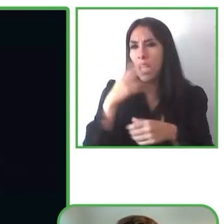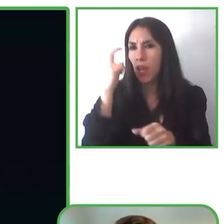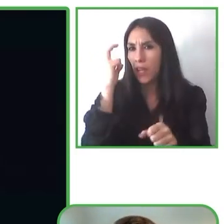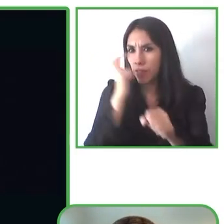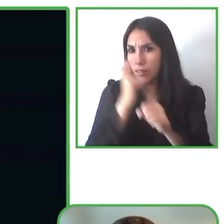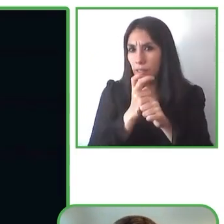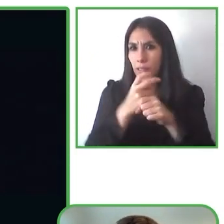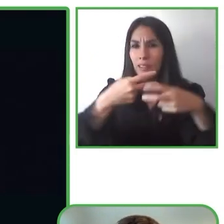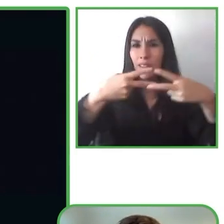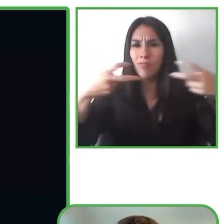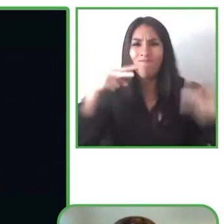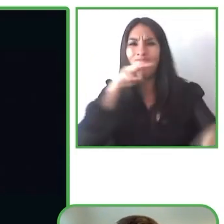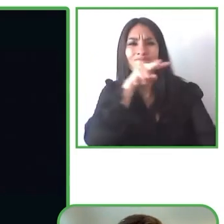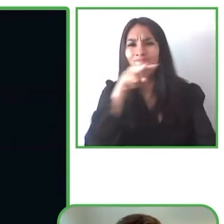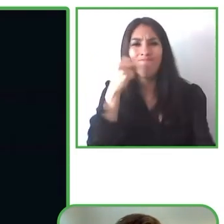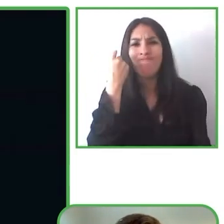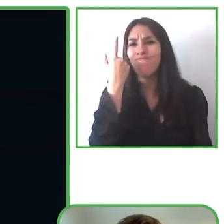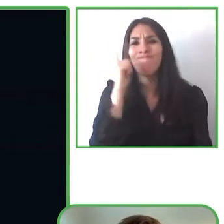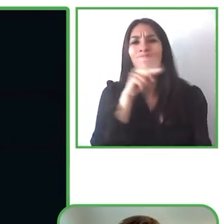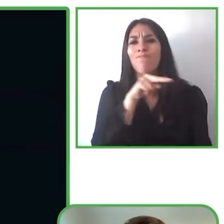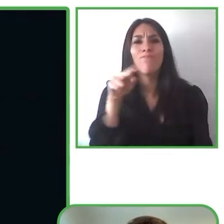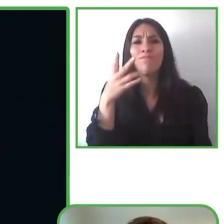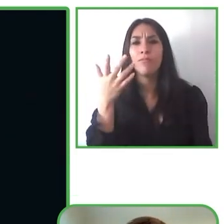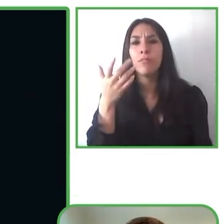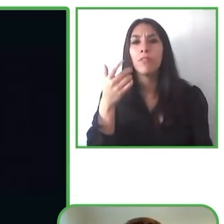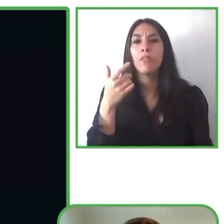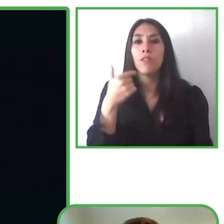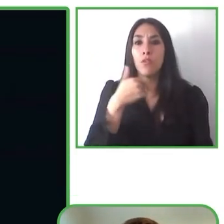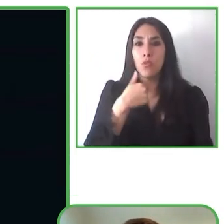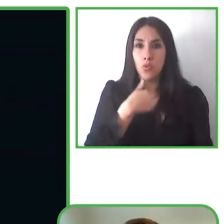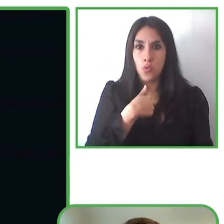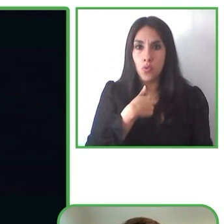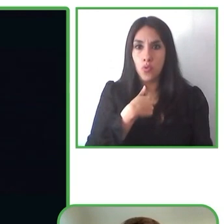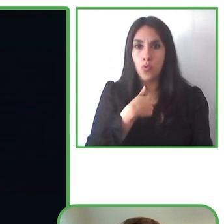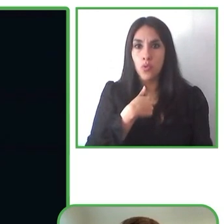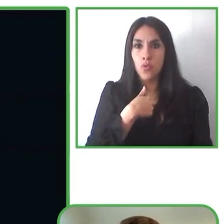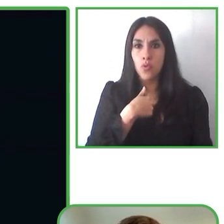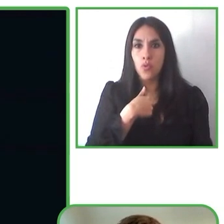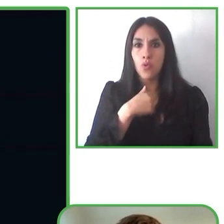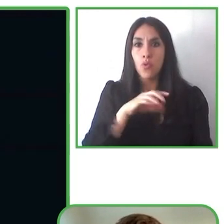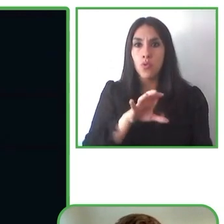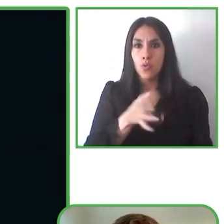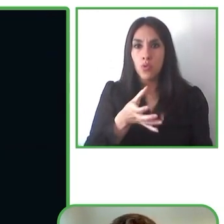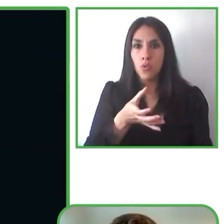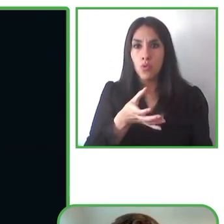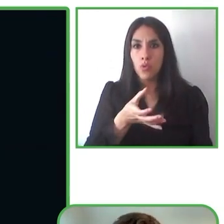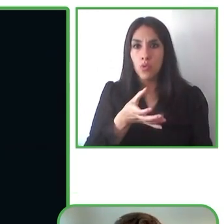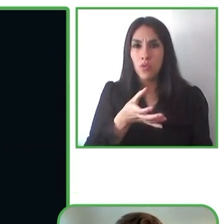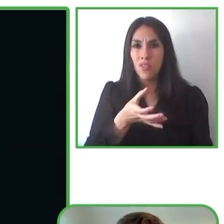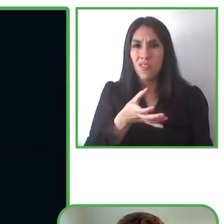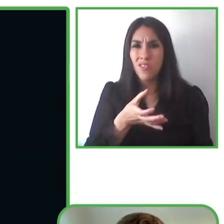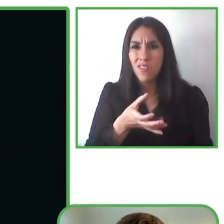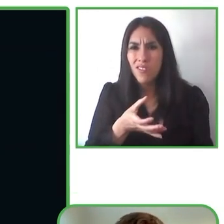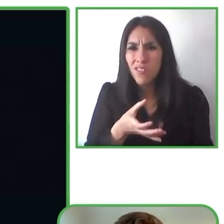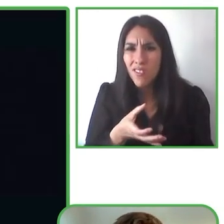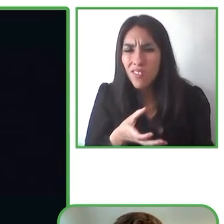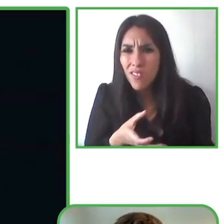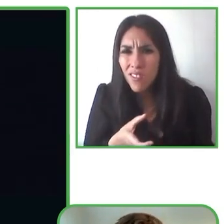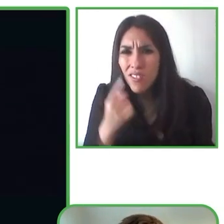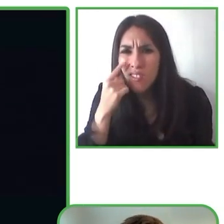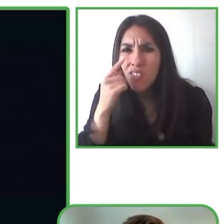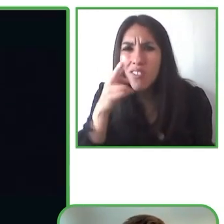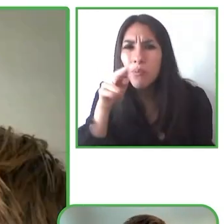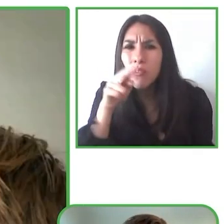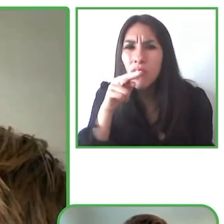en Dinamarca miramos muchas películas en francés o en inglés entonces